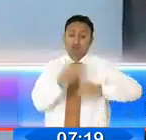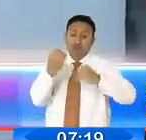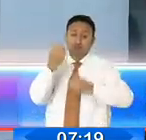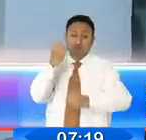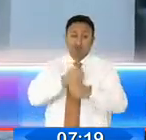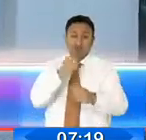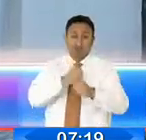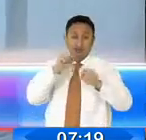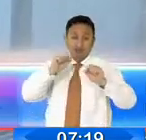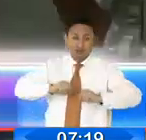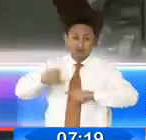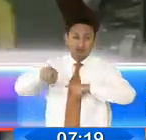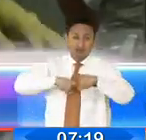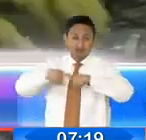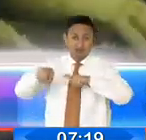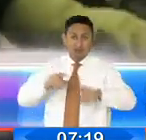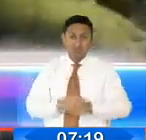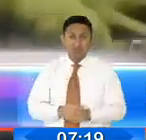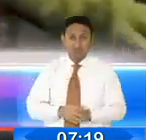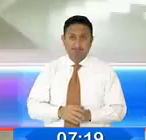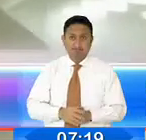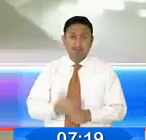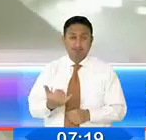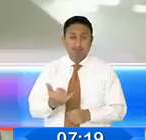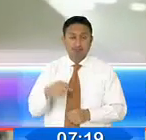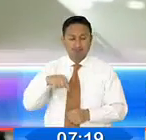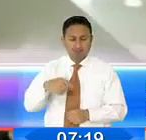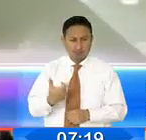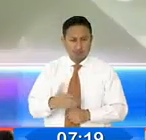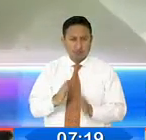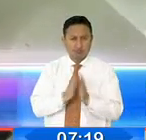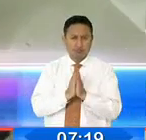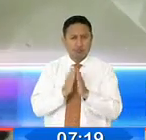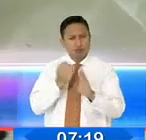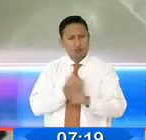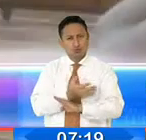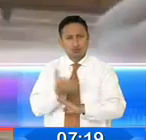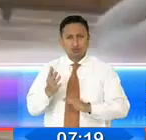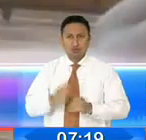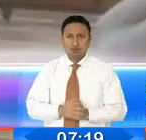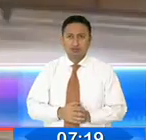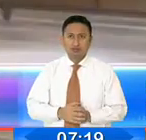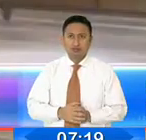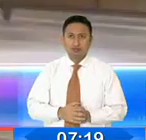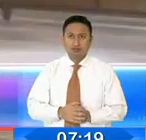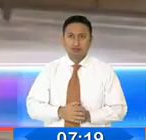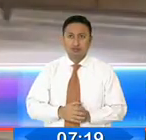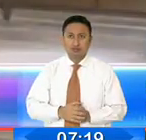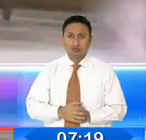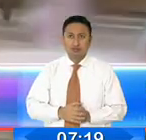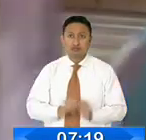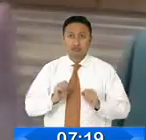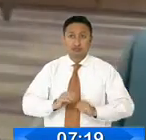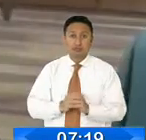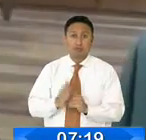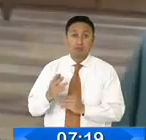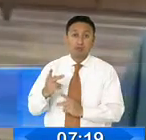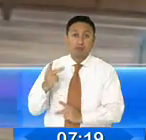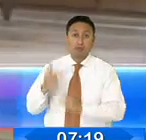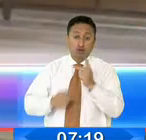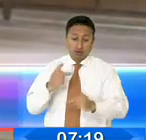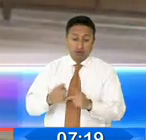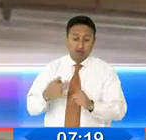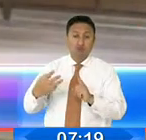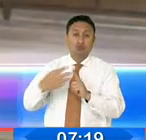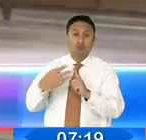competitividad, por lo que realizan las siguientes recomendaciones. Pongamos procesos digitalizados,